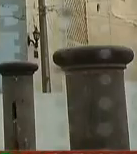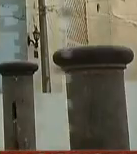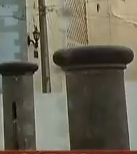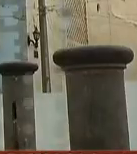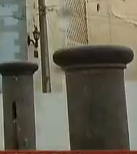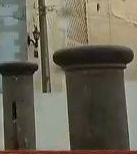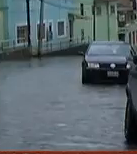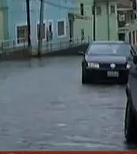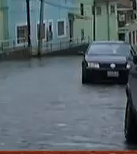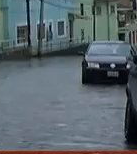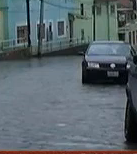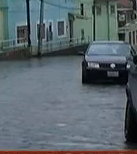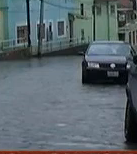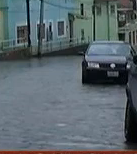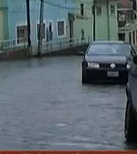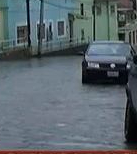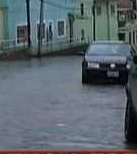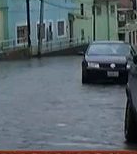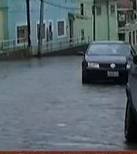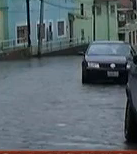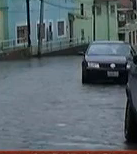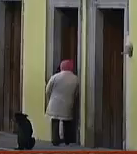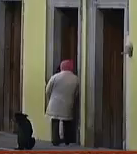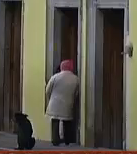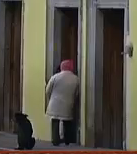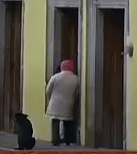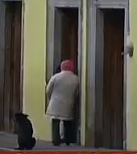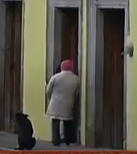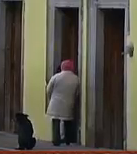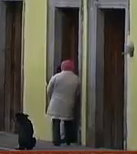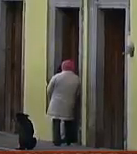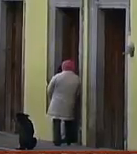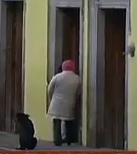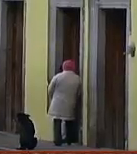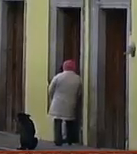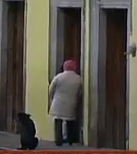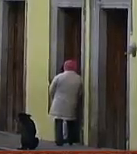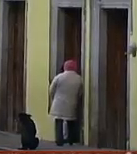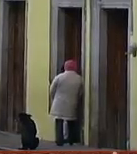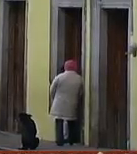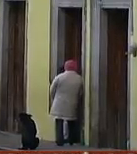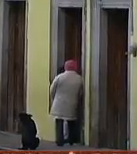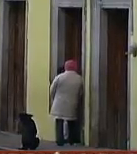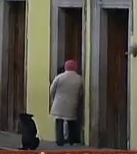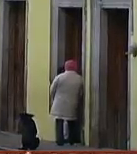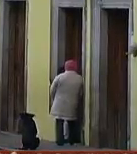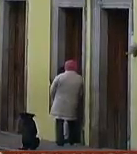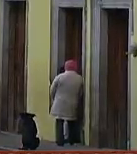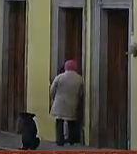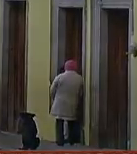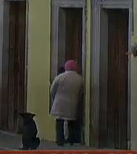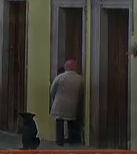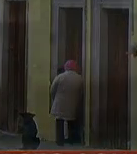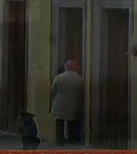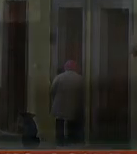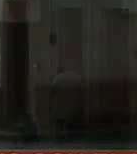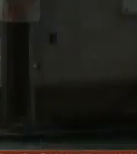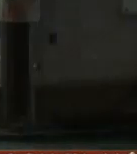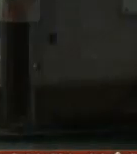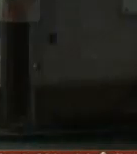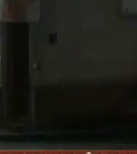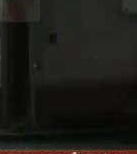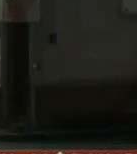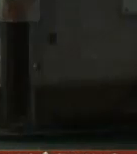y aunque Angangueo es lluvioso la mayor parte del año el colorido de sus fachadas recuerda la vida que tiene este